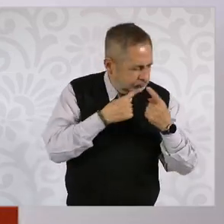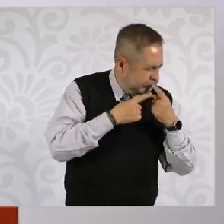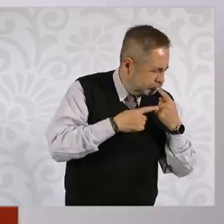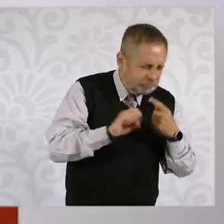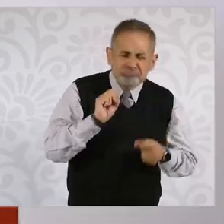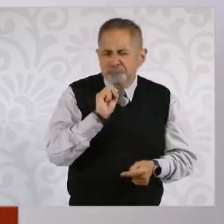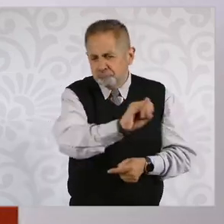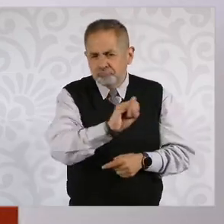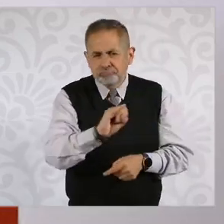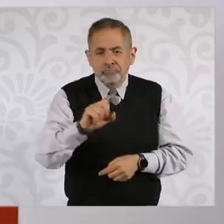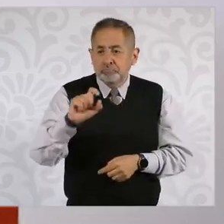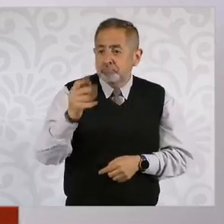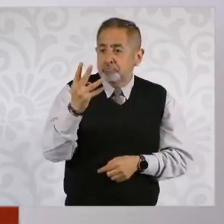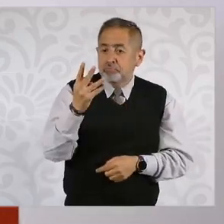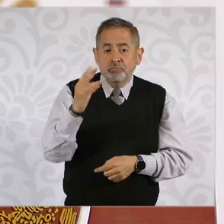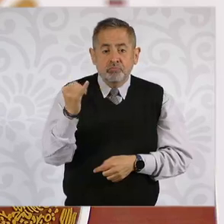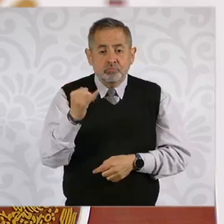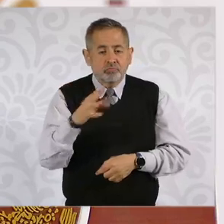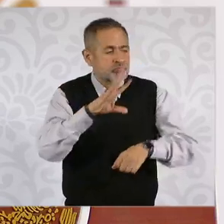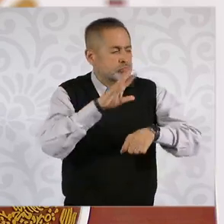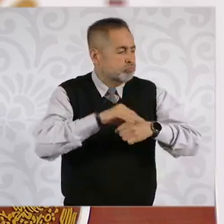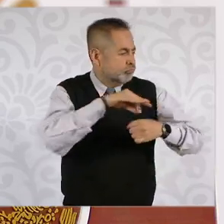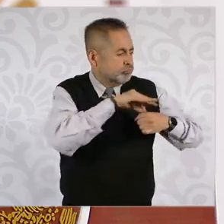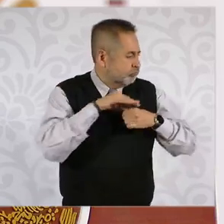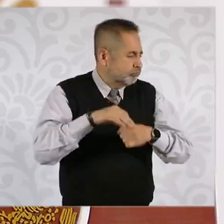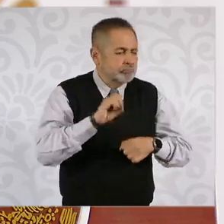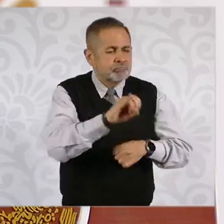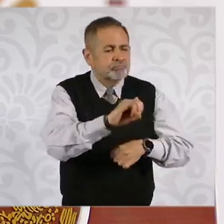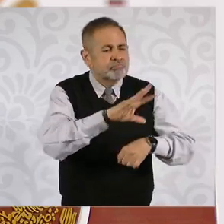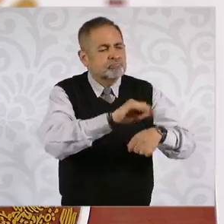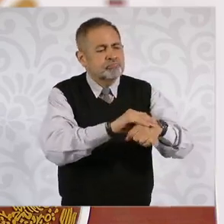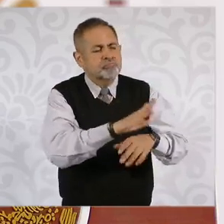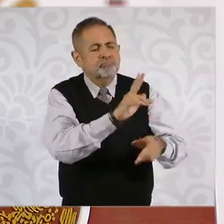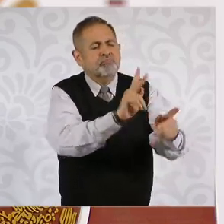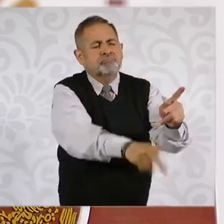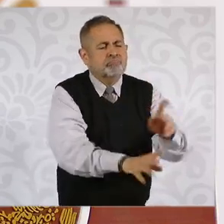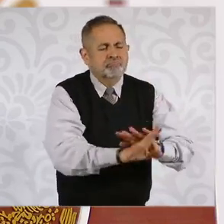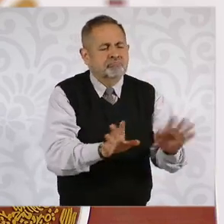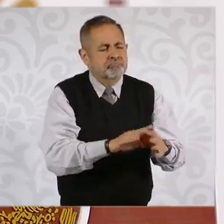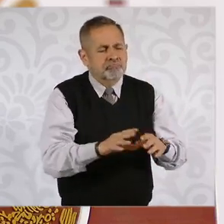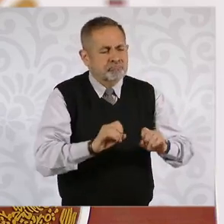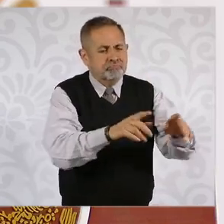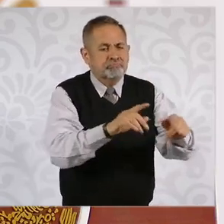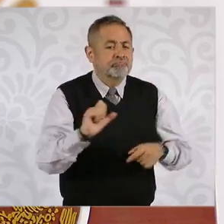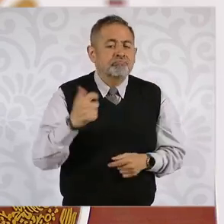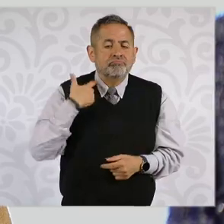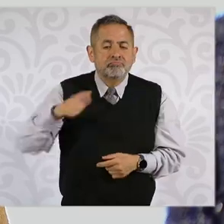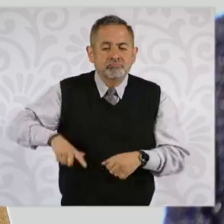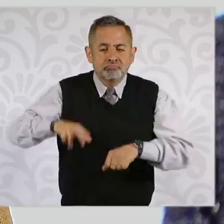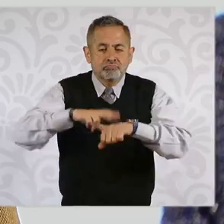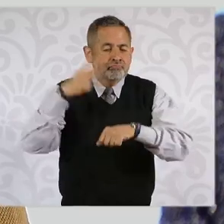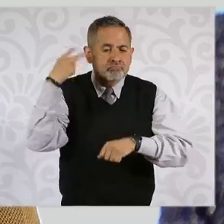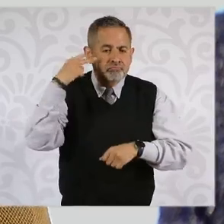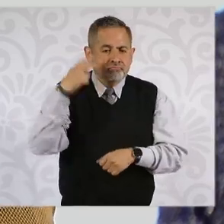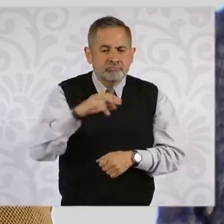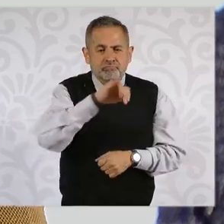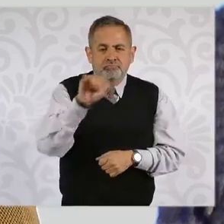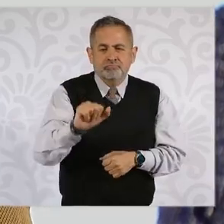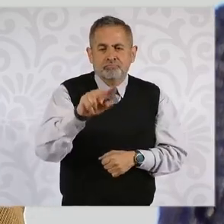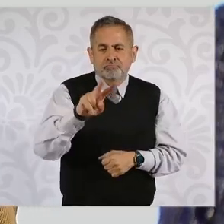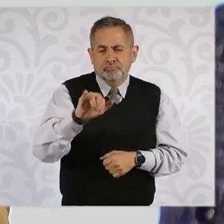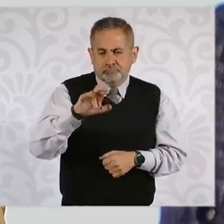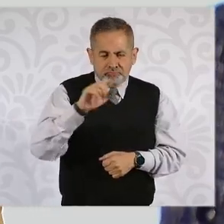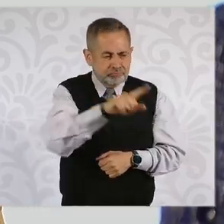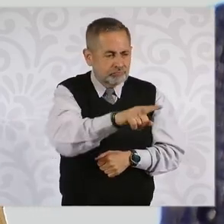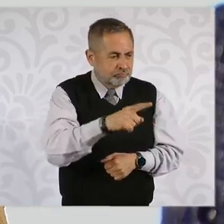de junio por unanimidad de votos una suspensión provisional al exgobernador de Veracruz, Javier N., para